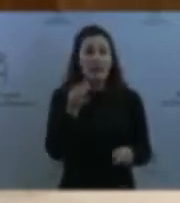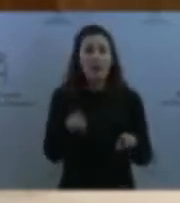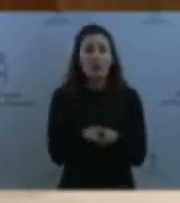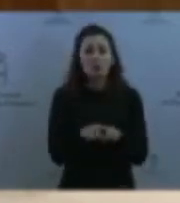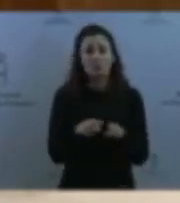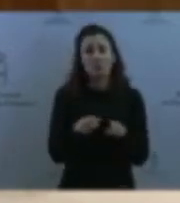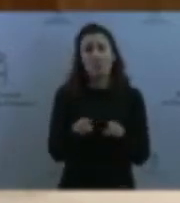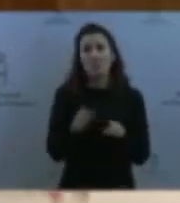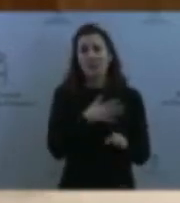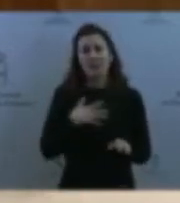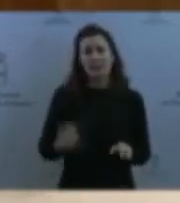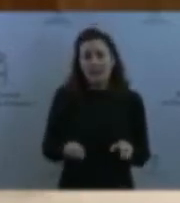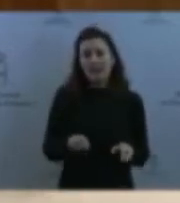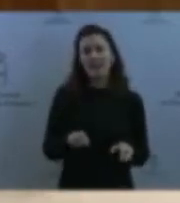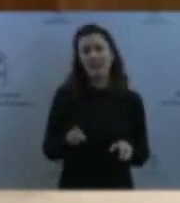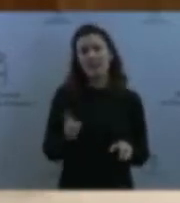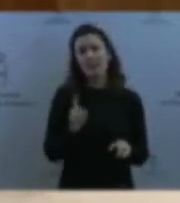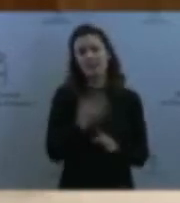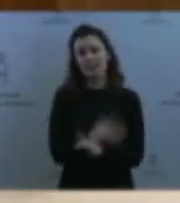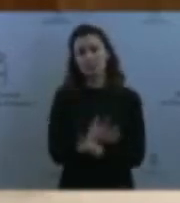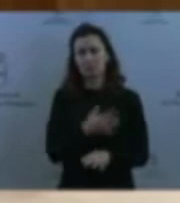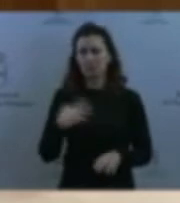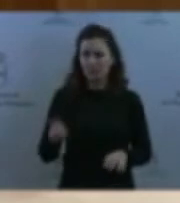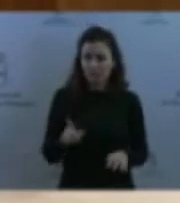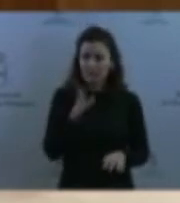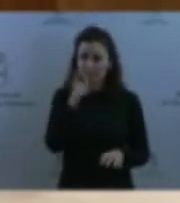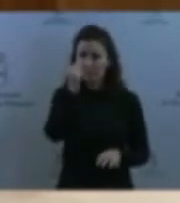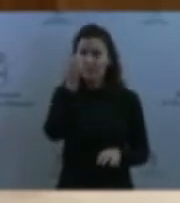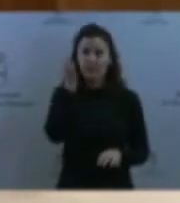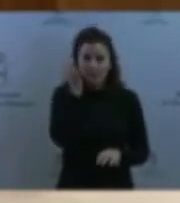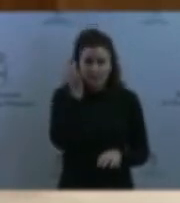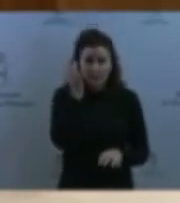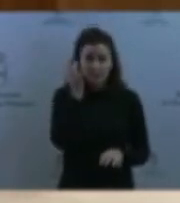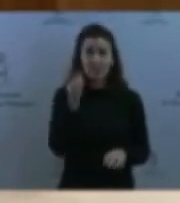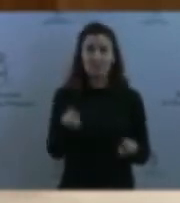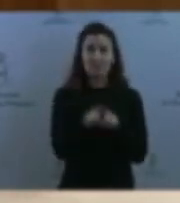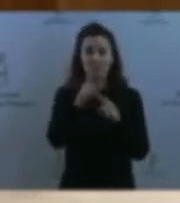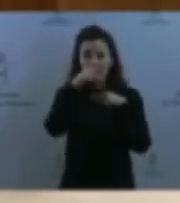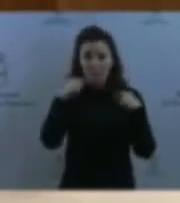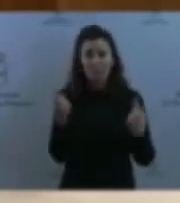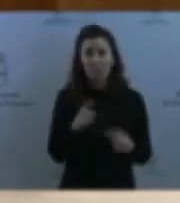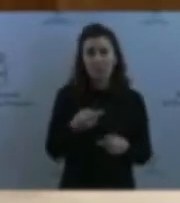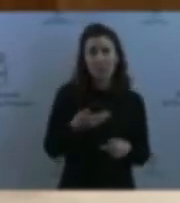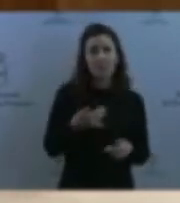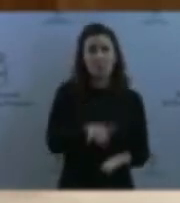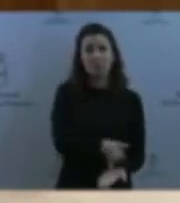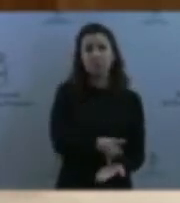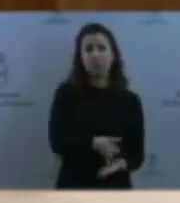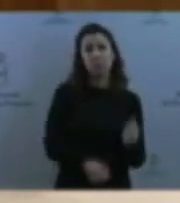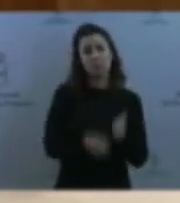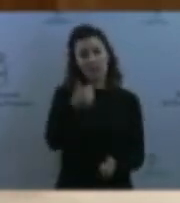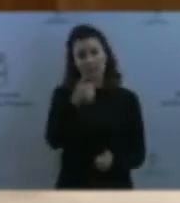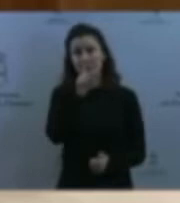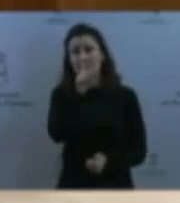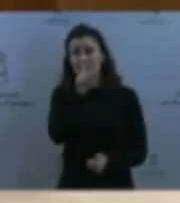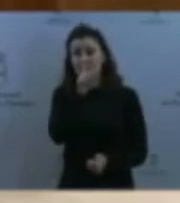sometida. Las niñas también aquí más invisibilizadas, más vulnerables y más silenciadas. Y en el país de la igualdad, pues